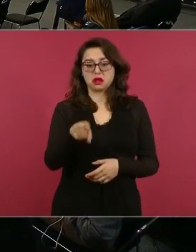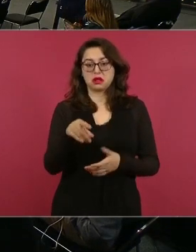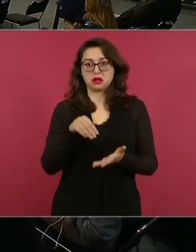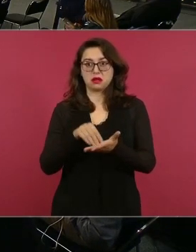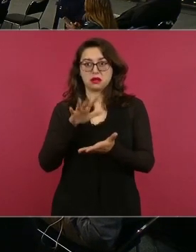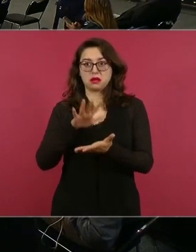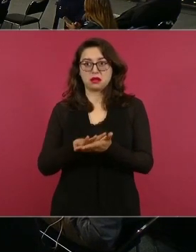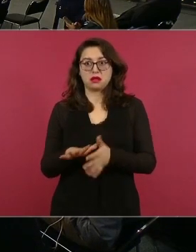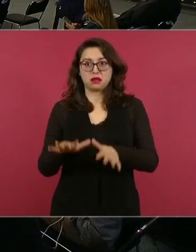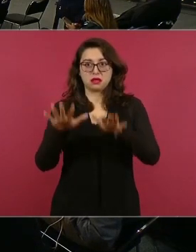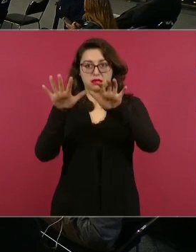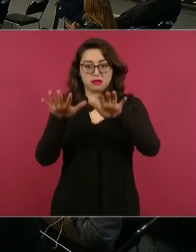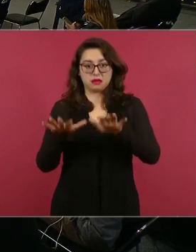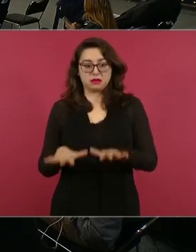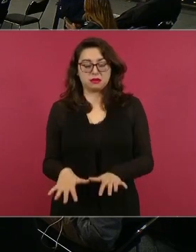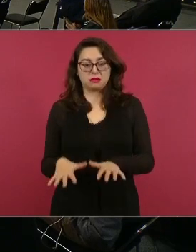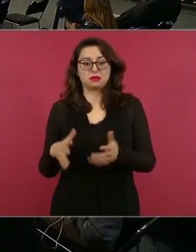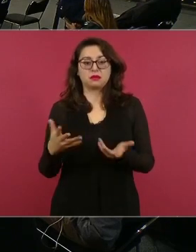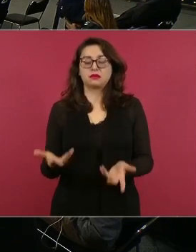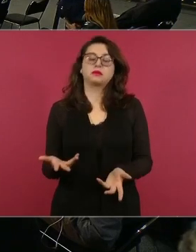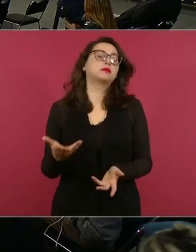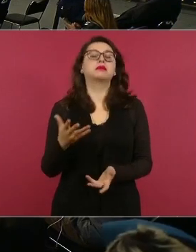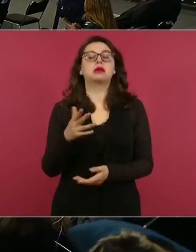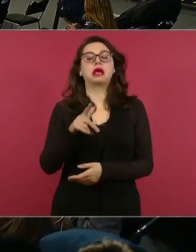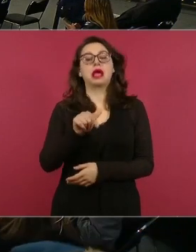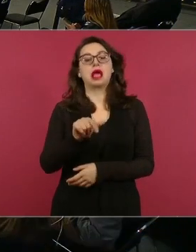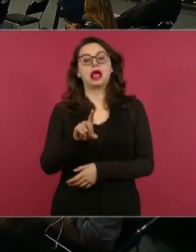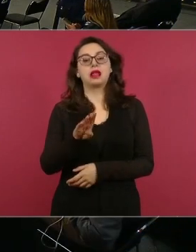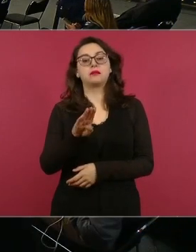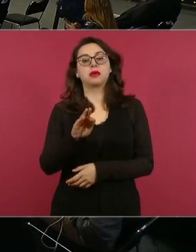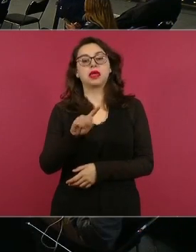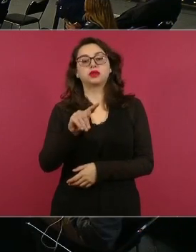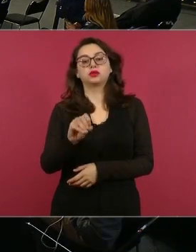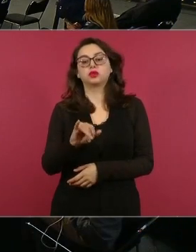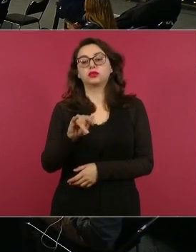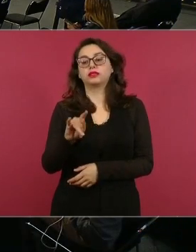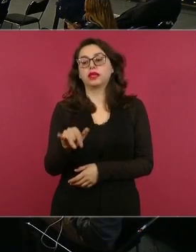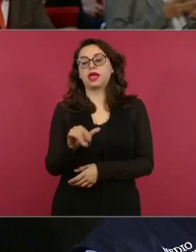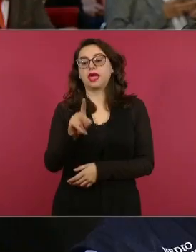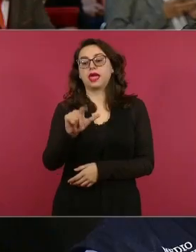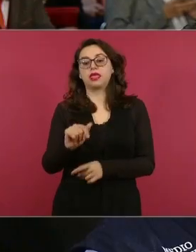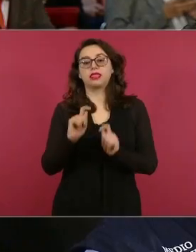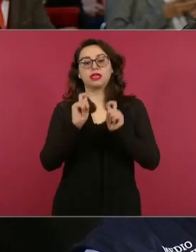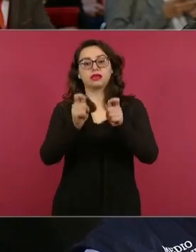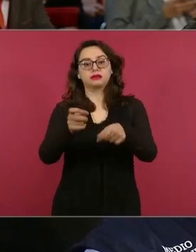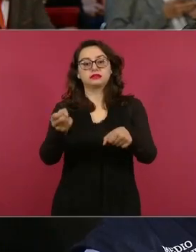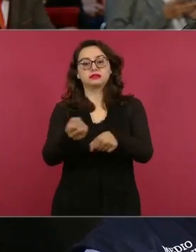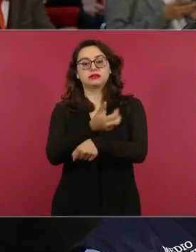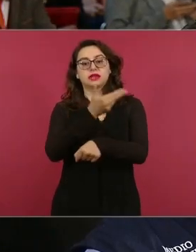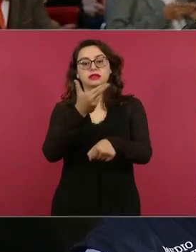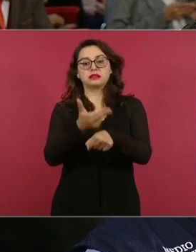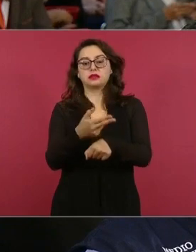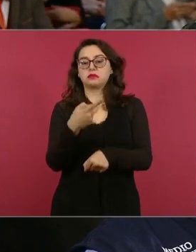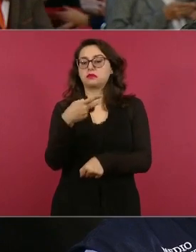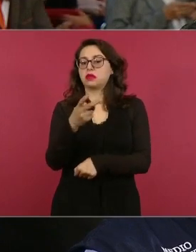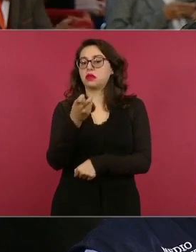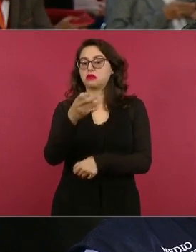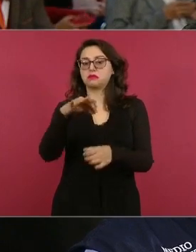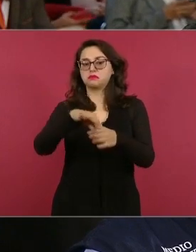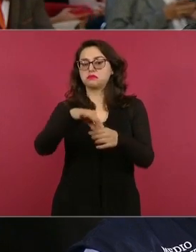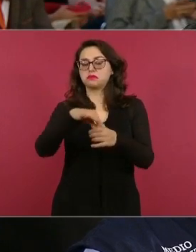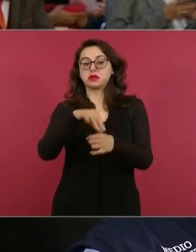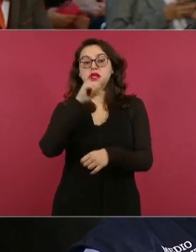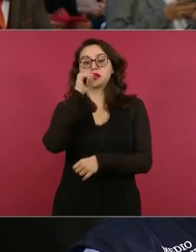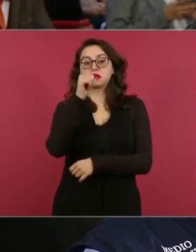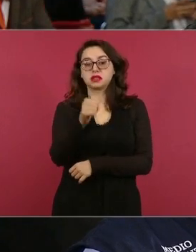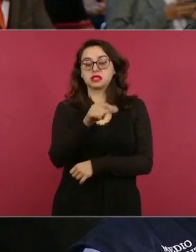acreditada acreditando a Gilberto Tejeda como secretario general después de una asamblea ilegal el barrovento